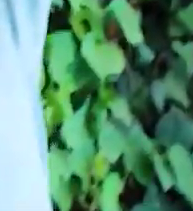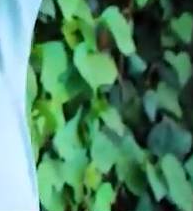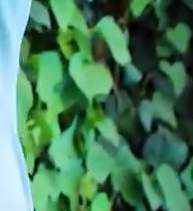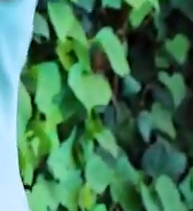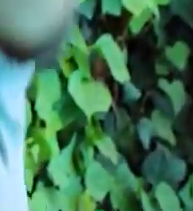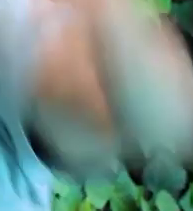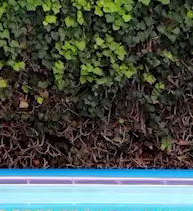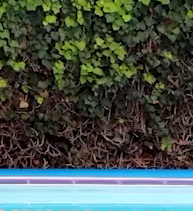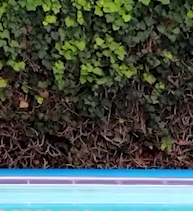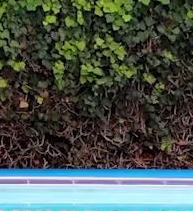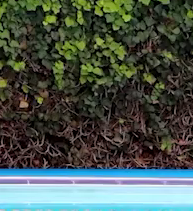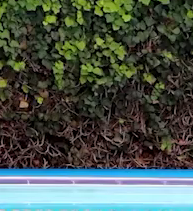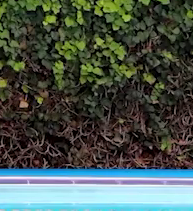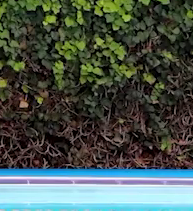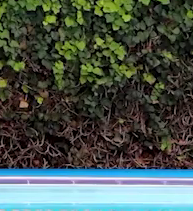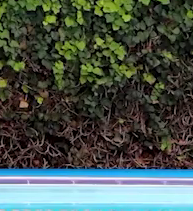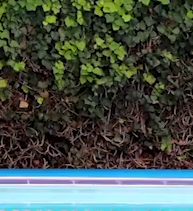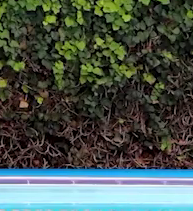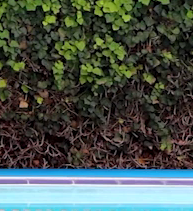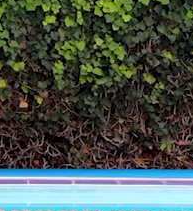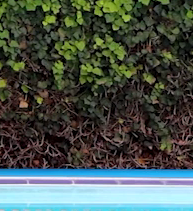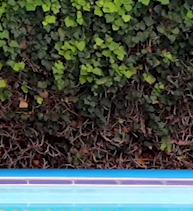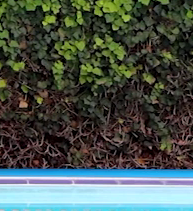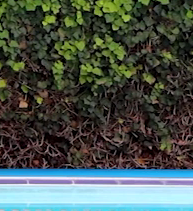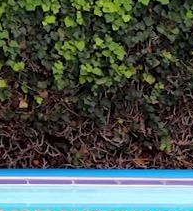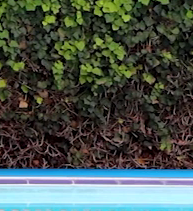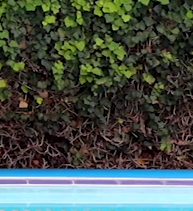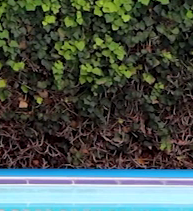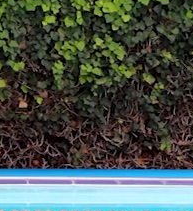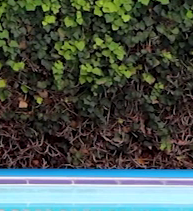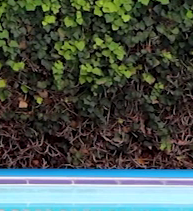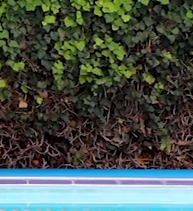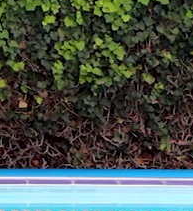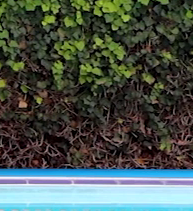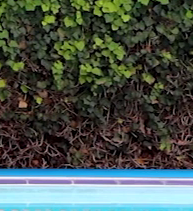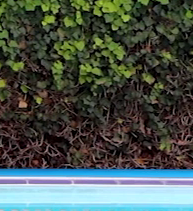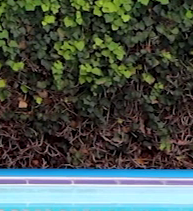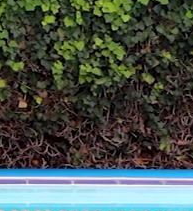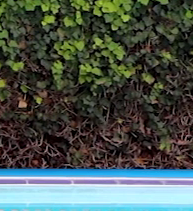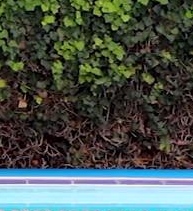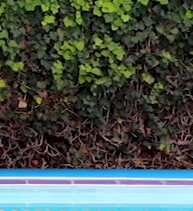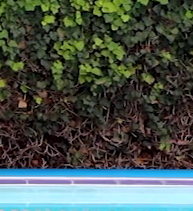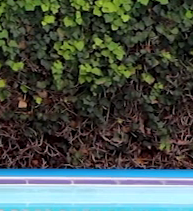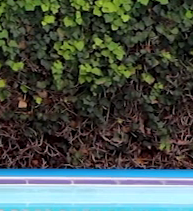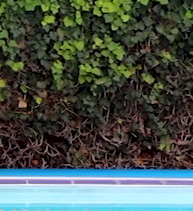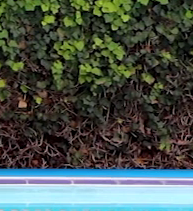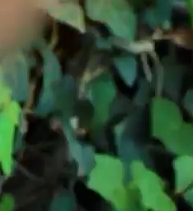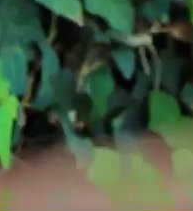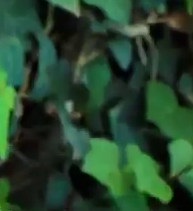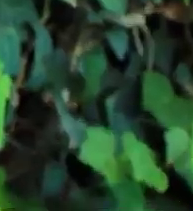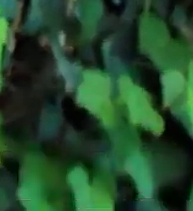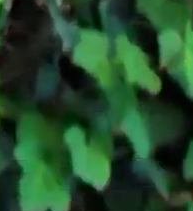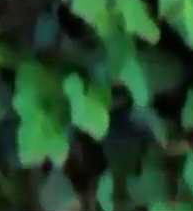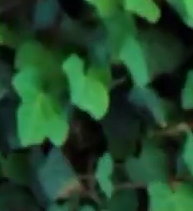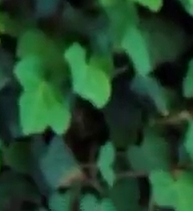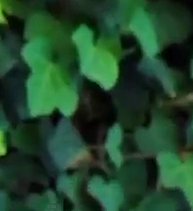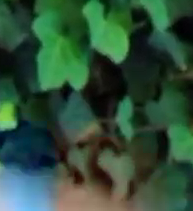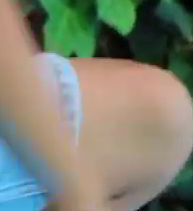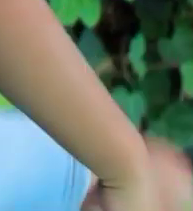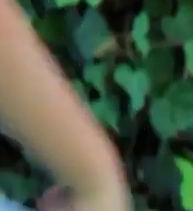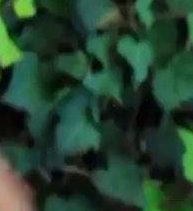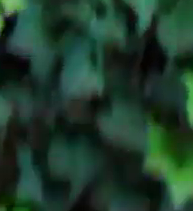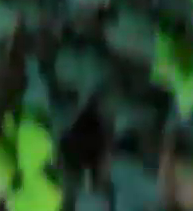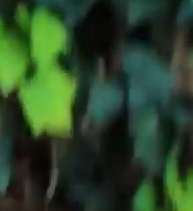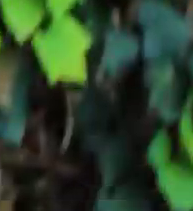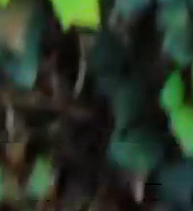Una más. Una más. Acuérdate. Elevas rodilla y la mano